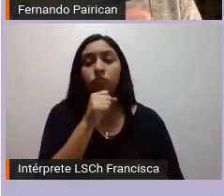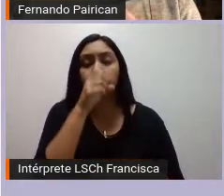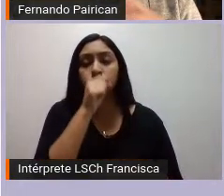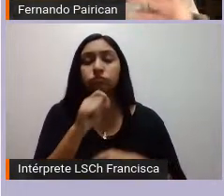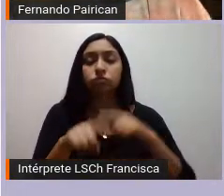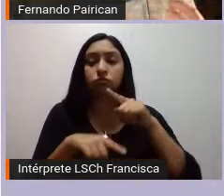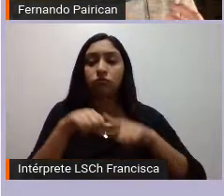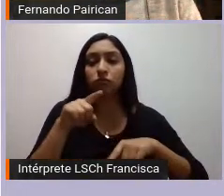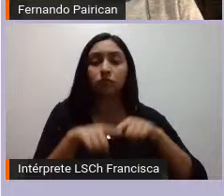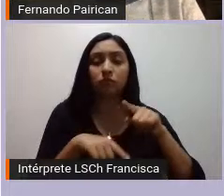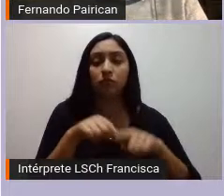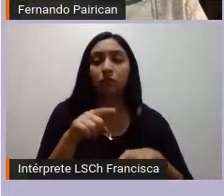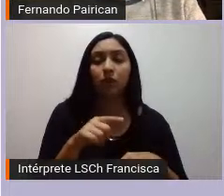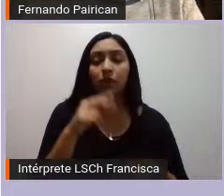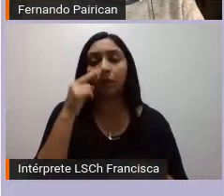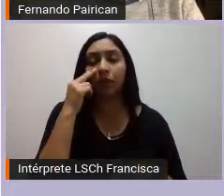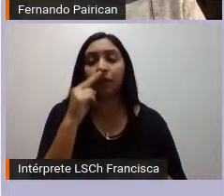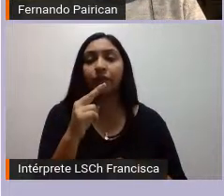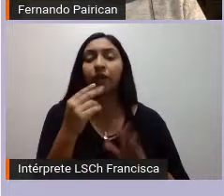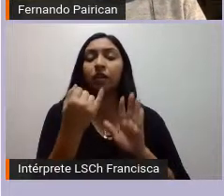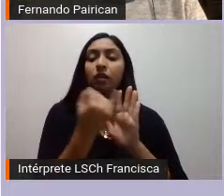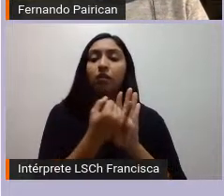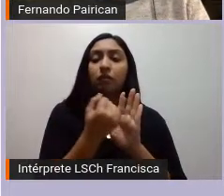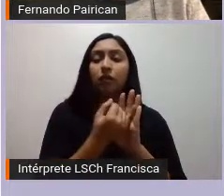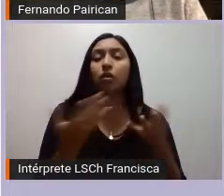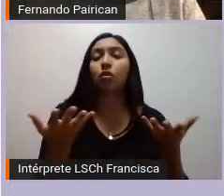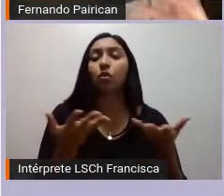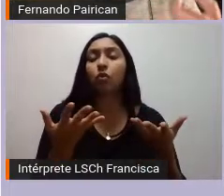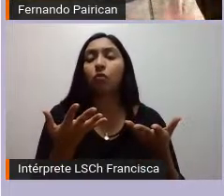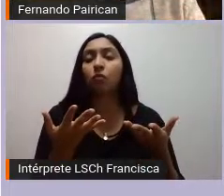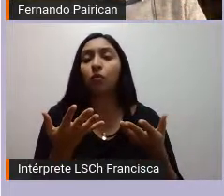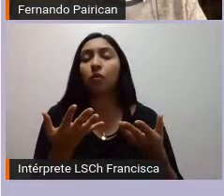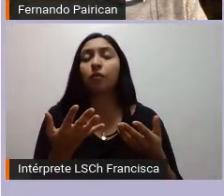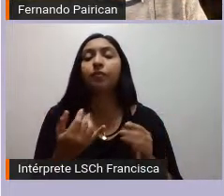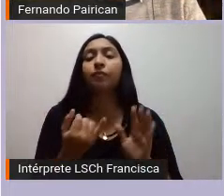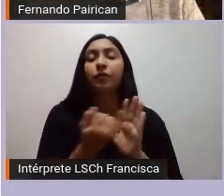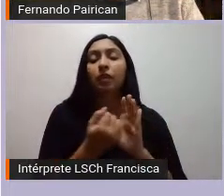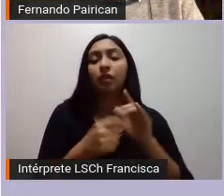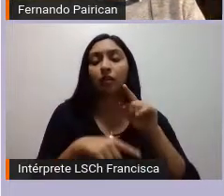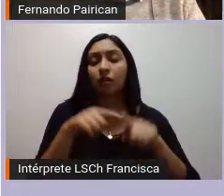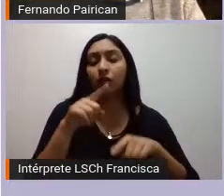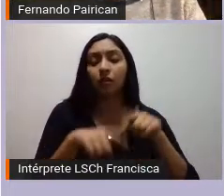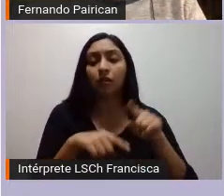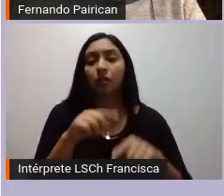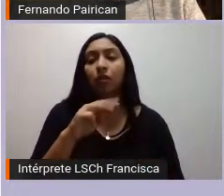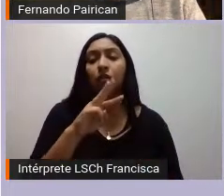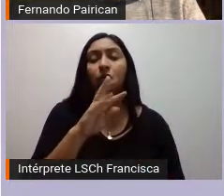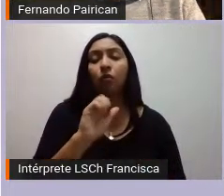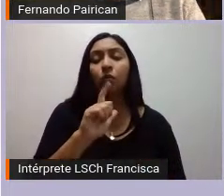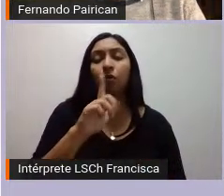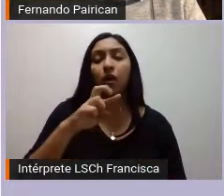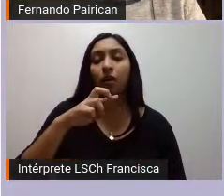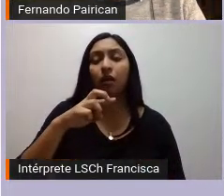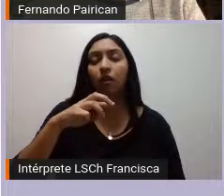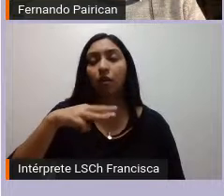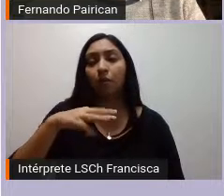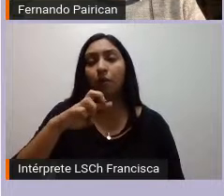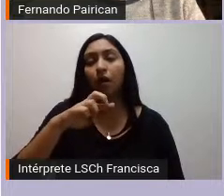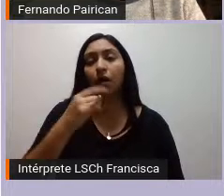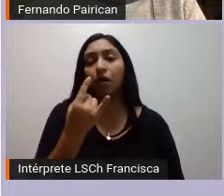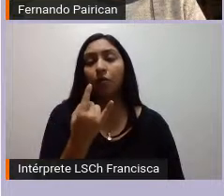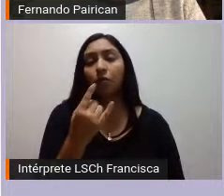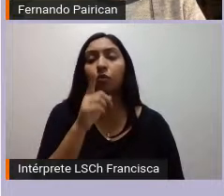a ser diferenciados a la vez por identidades territoriales el pueblo Mapuche el Hualmapu está dividido en identidades territoriales las Kenche Nache